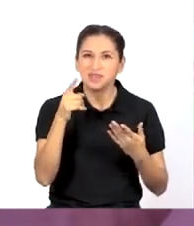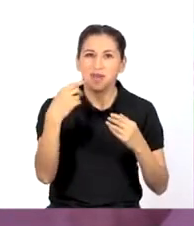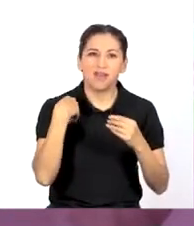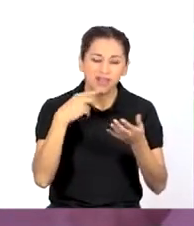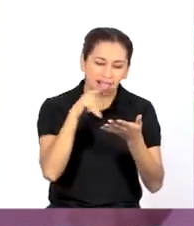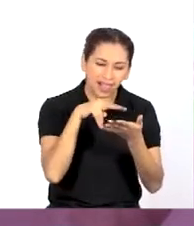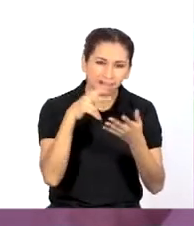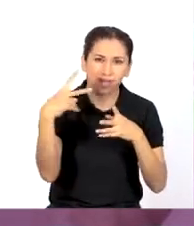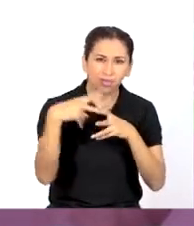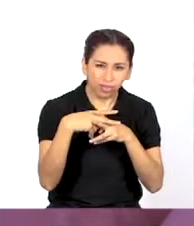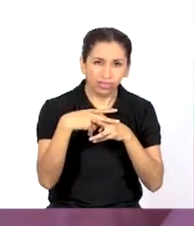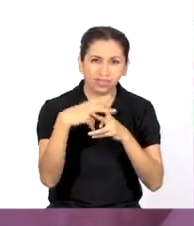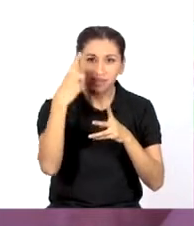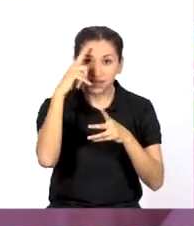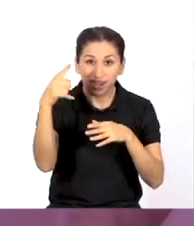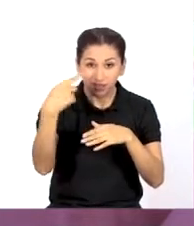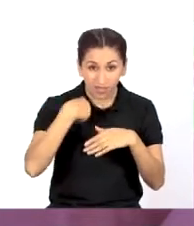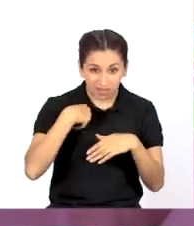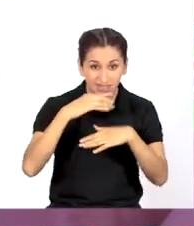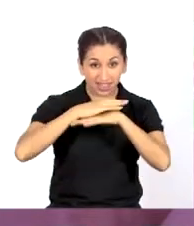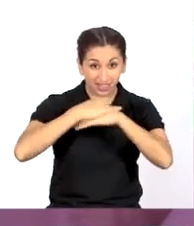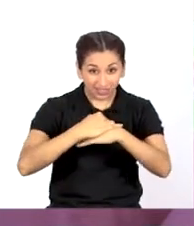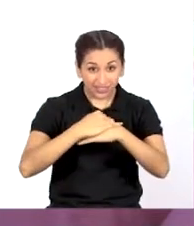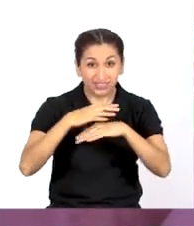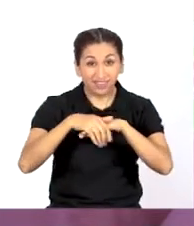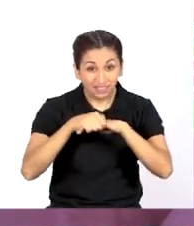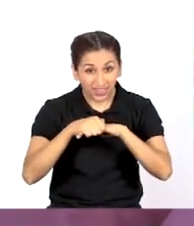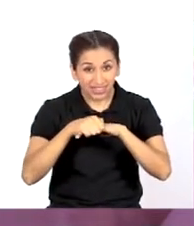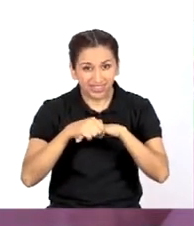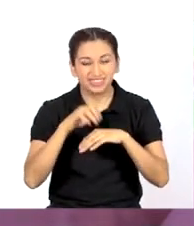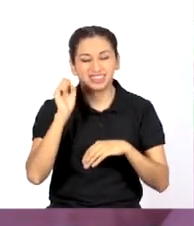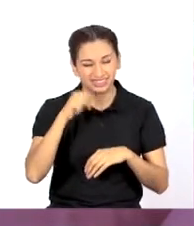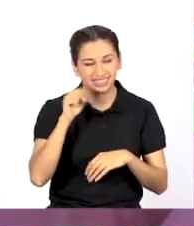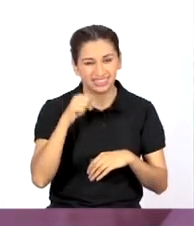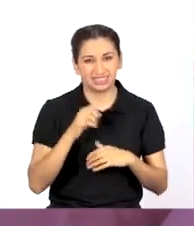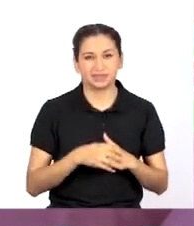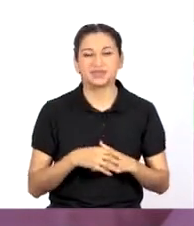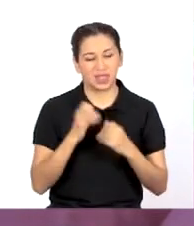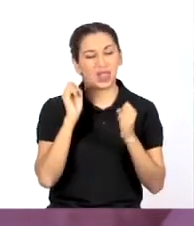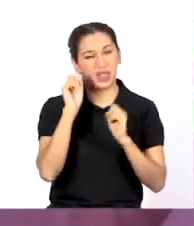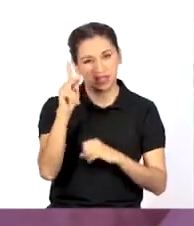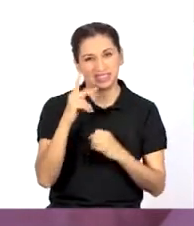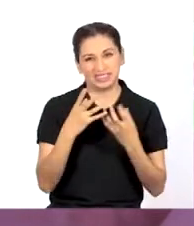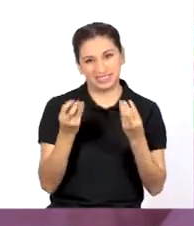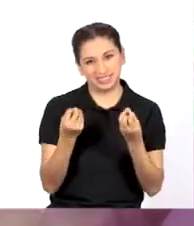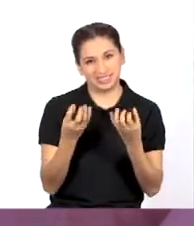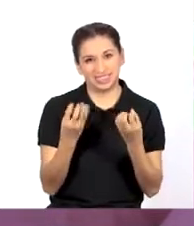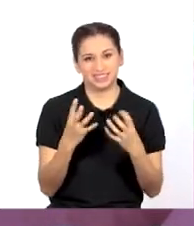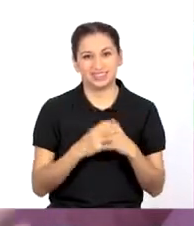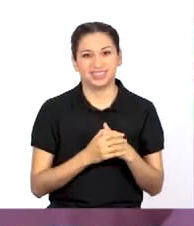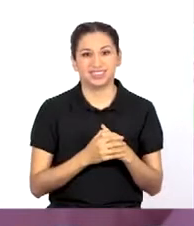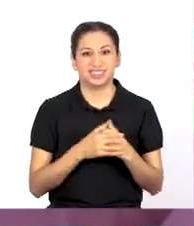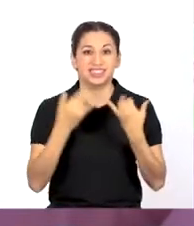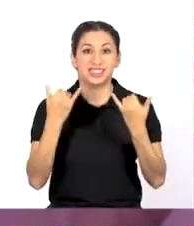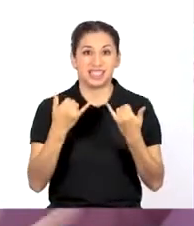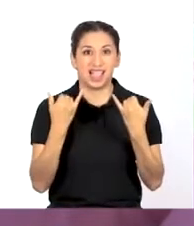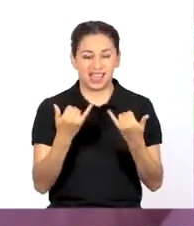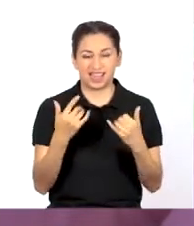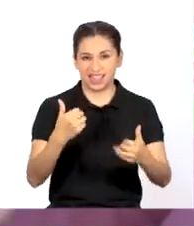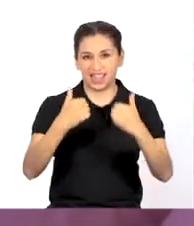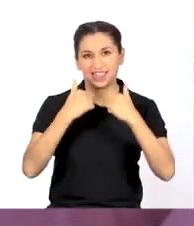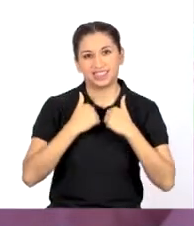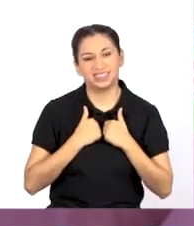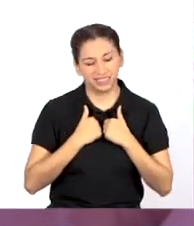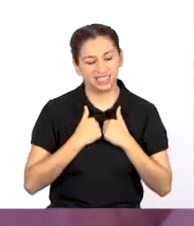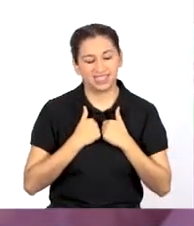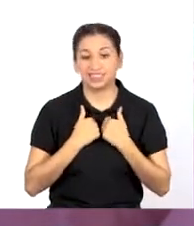¿Interrumpiste mi lectura para felicitarme por leer? ¡Correcto! Muy bien. Entonces, ya que nos estamos tomando